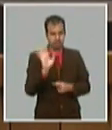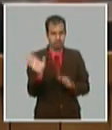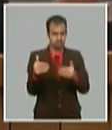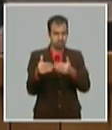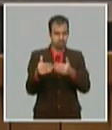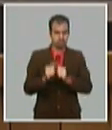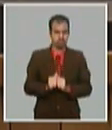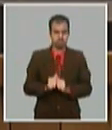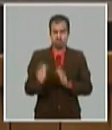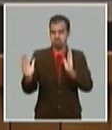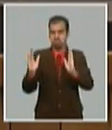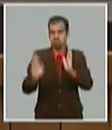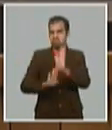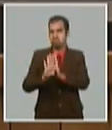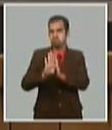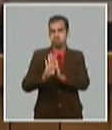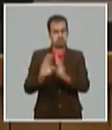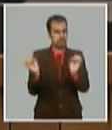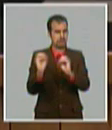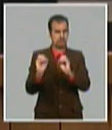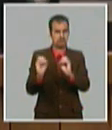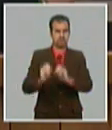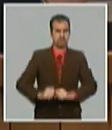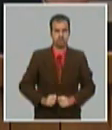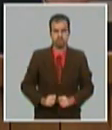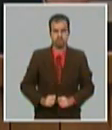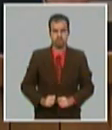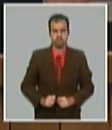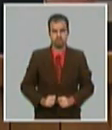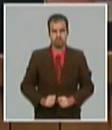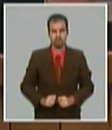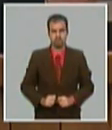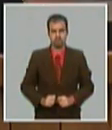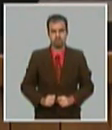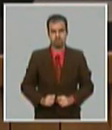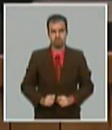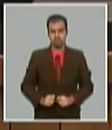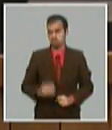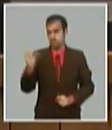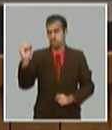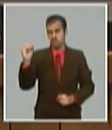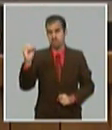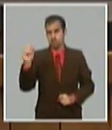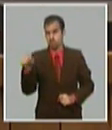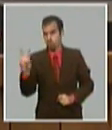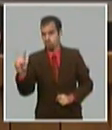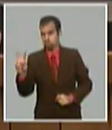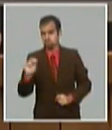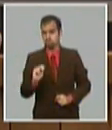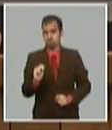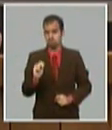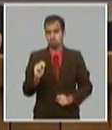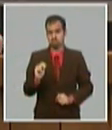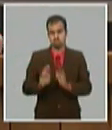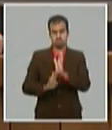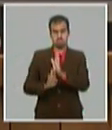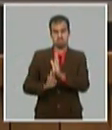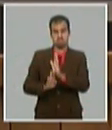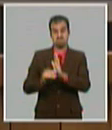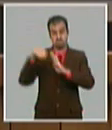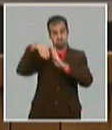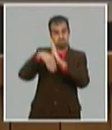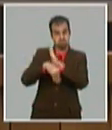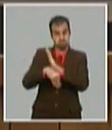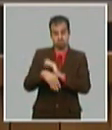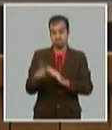crecimiento nulo o sea un decrecimiento del 0 o en el 19 un decrecimiento en el entorno del 11% en el 20